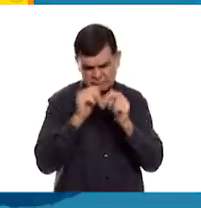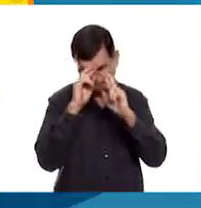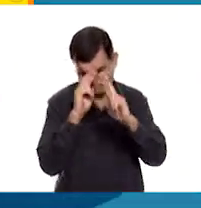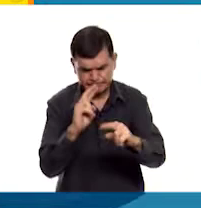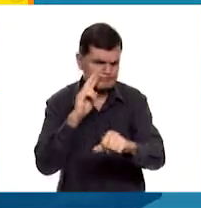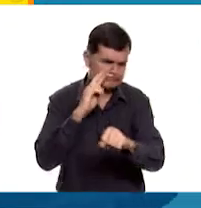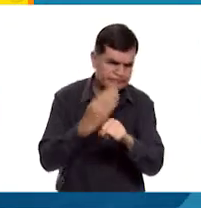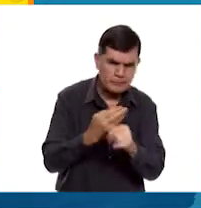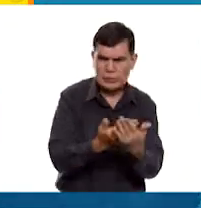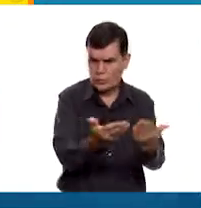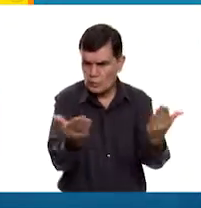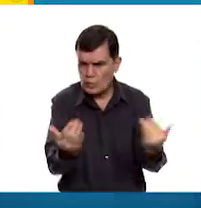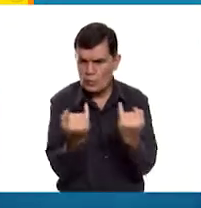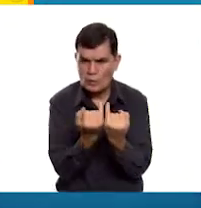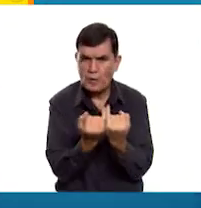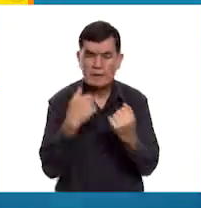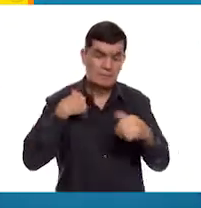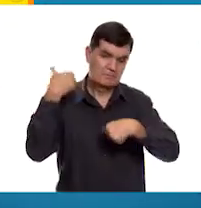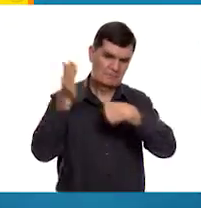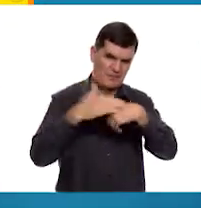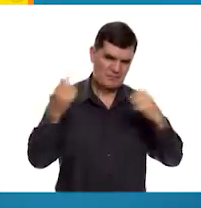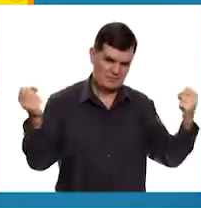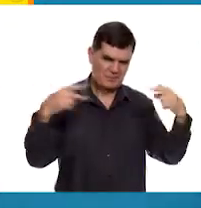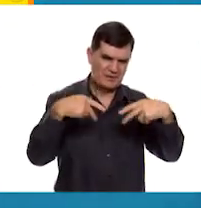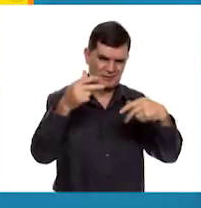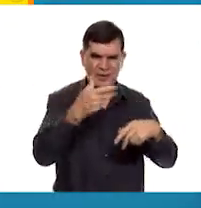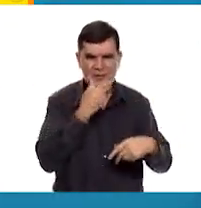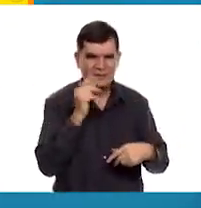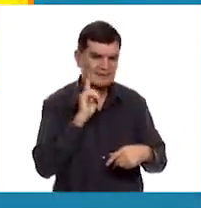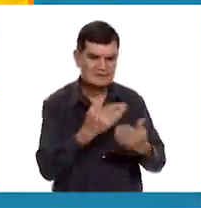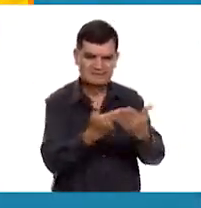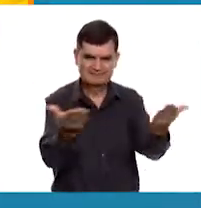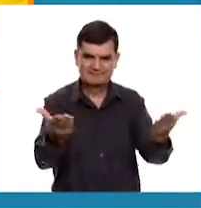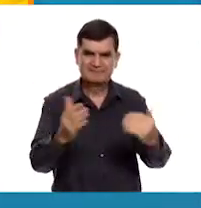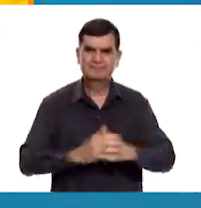responsables como tú. ¡Hasta la próxima, chicas y chicos!